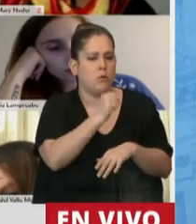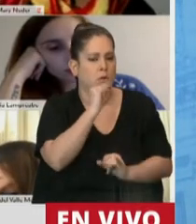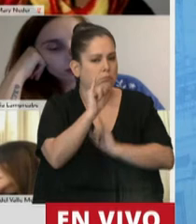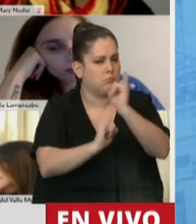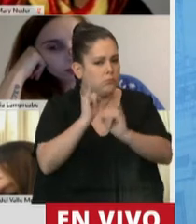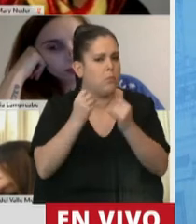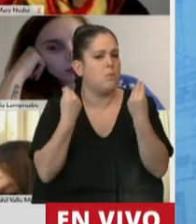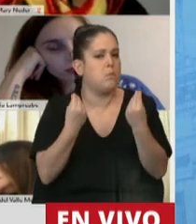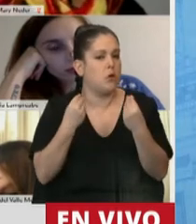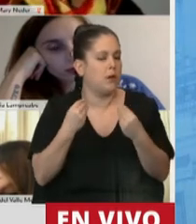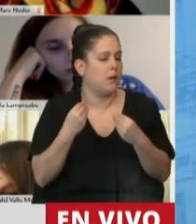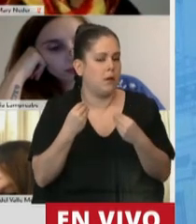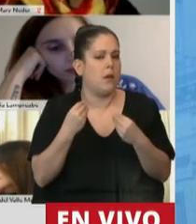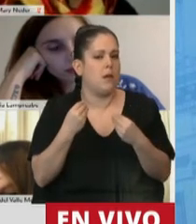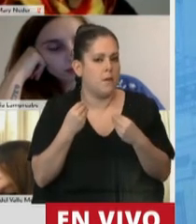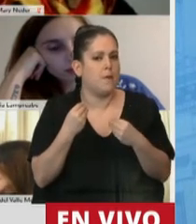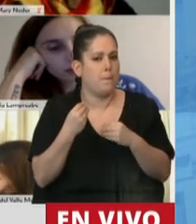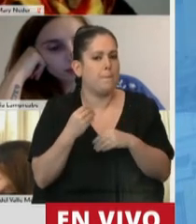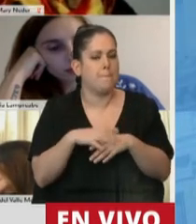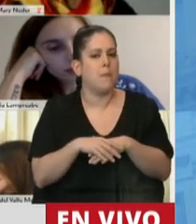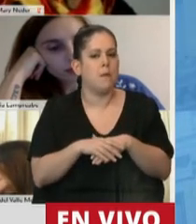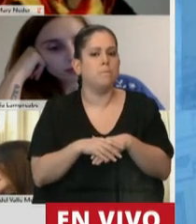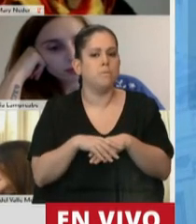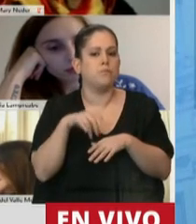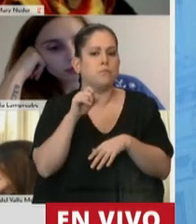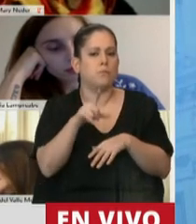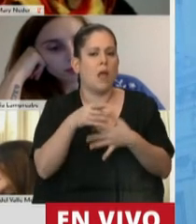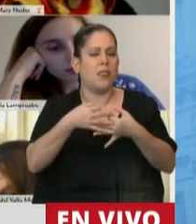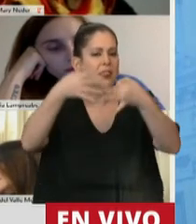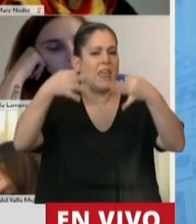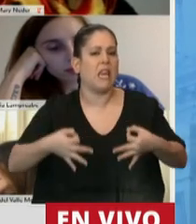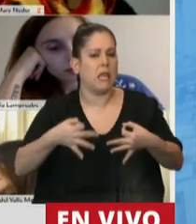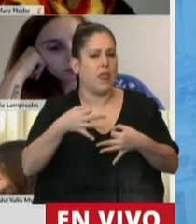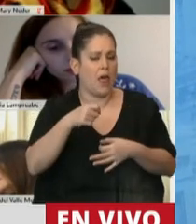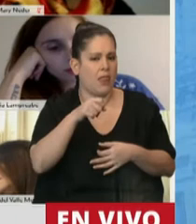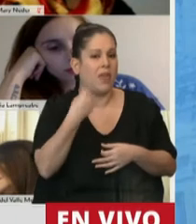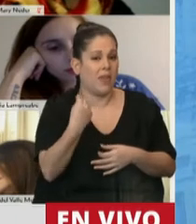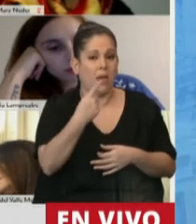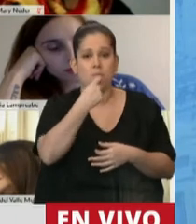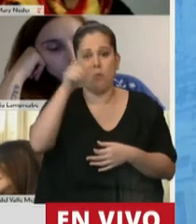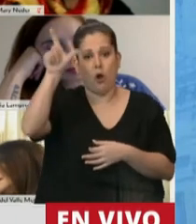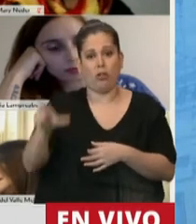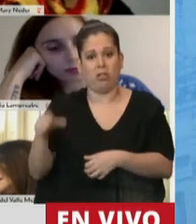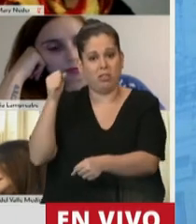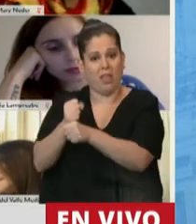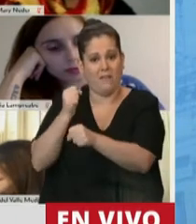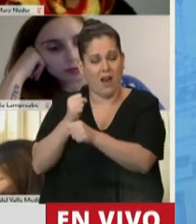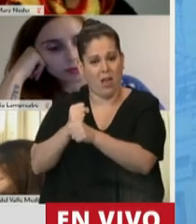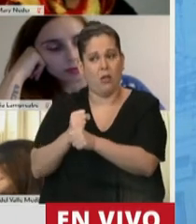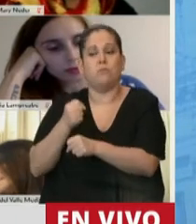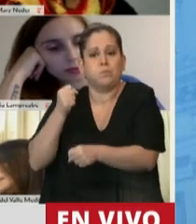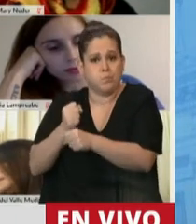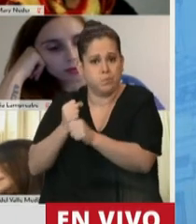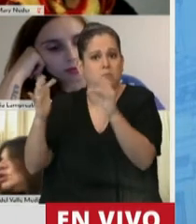principal es el conocido principio de indemnidad. Es decir, que aquel trabajador que presta servicios